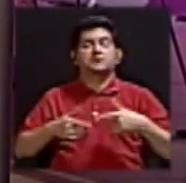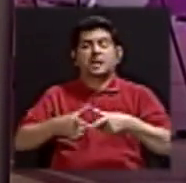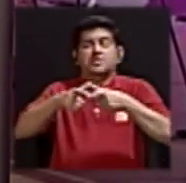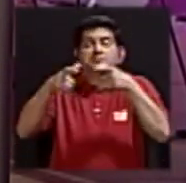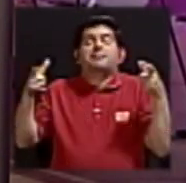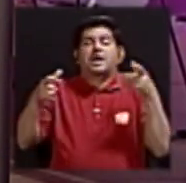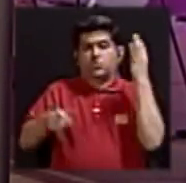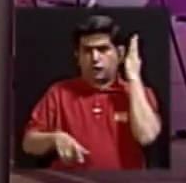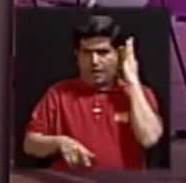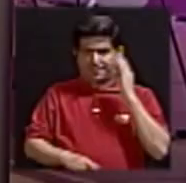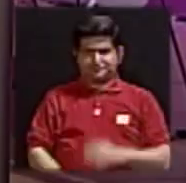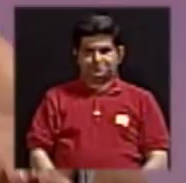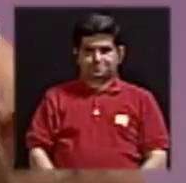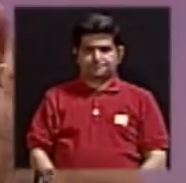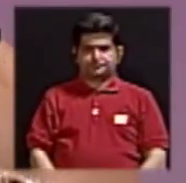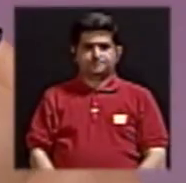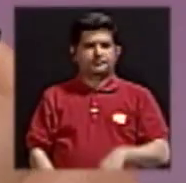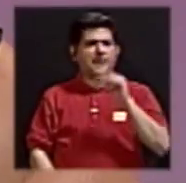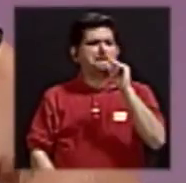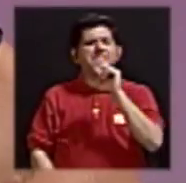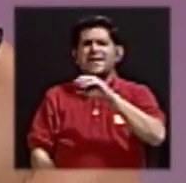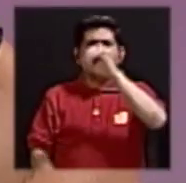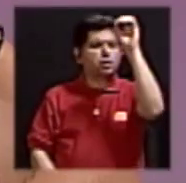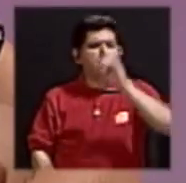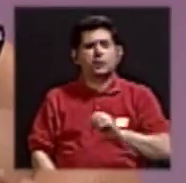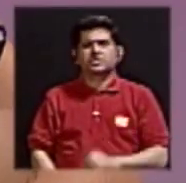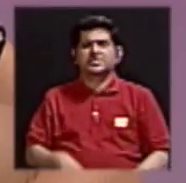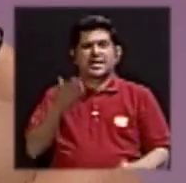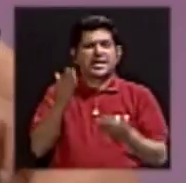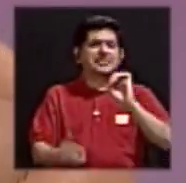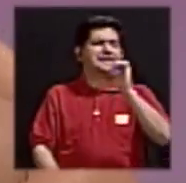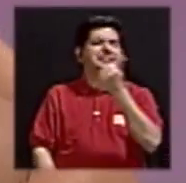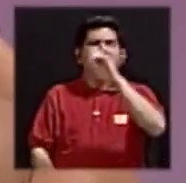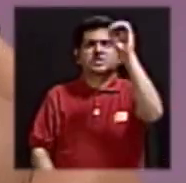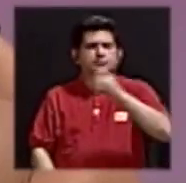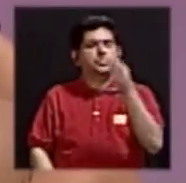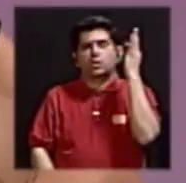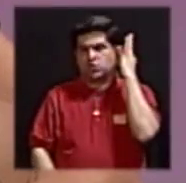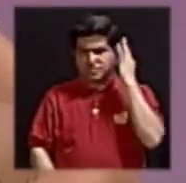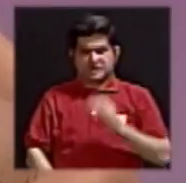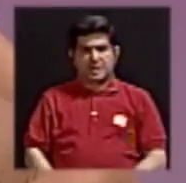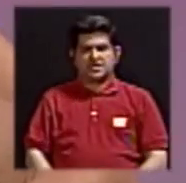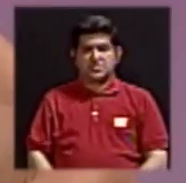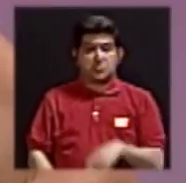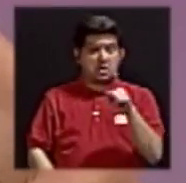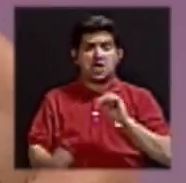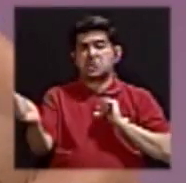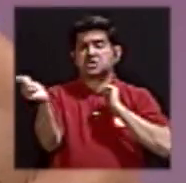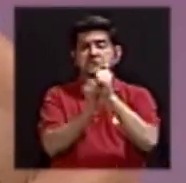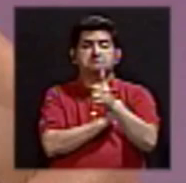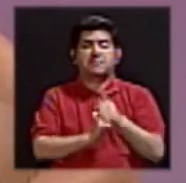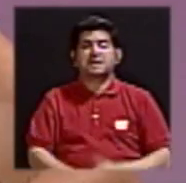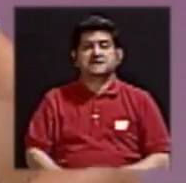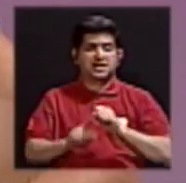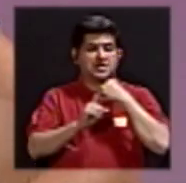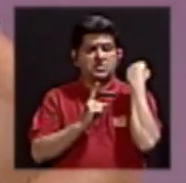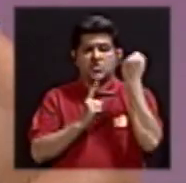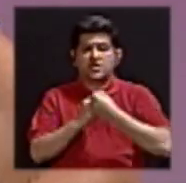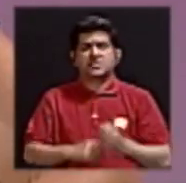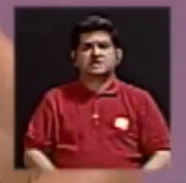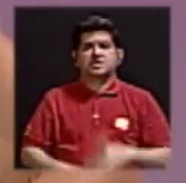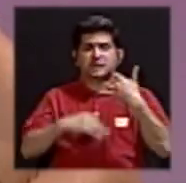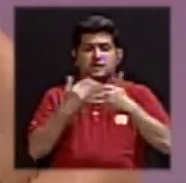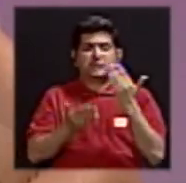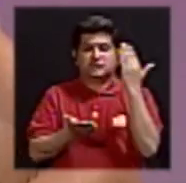mayoría de las mujeres. Hay un pequeño porcentaje, más o menos el 10% de las mujeres que logran pasar por la menopausia, en realidad